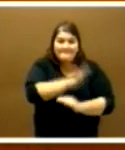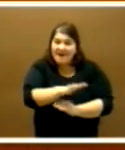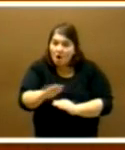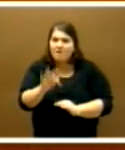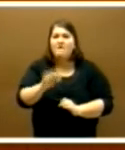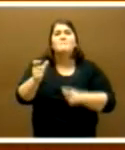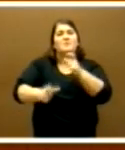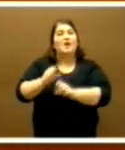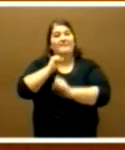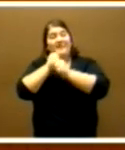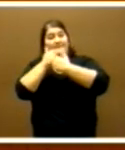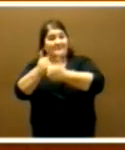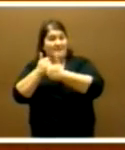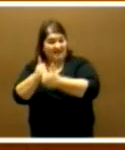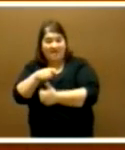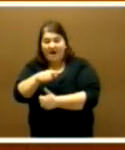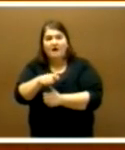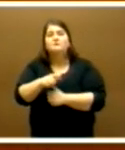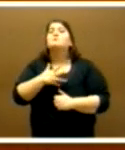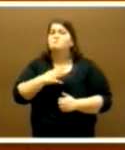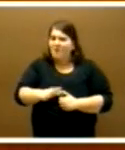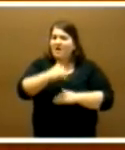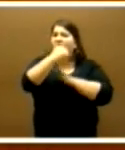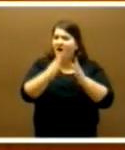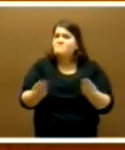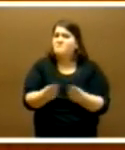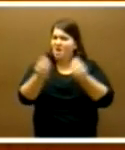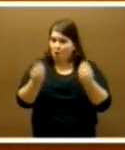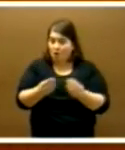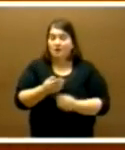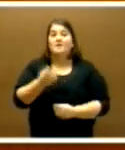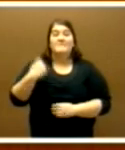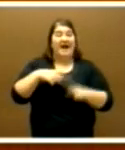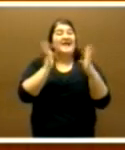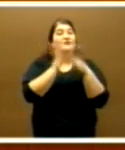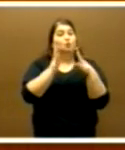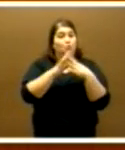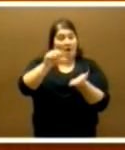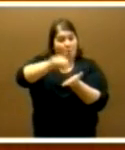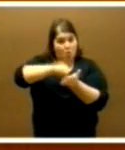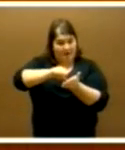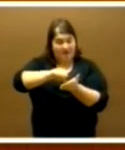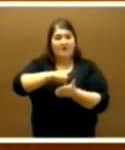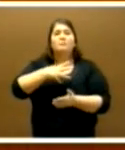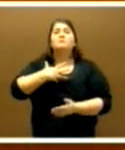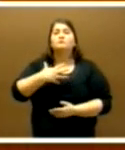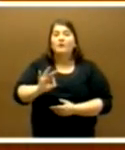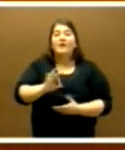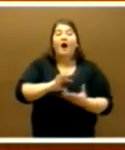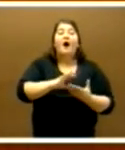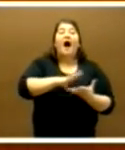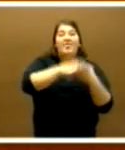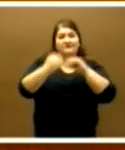y personas dependientes, que fomente el cambio en el diseño y funcionamiento de las infraestructuras urbanas dirigidas a facilitar la